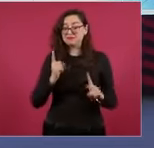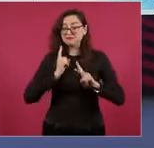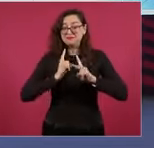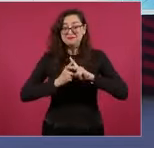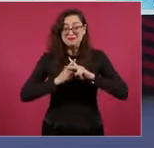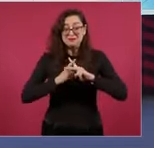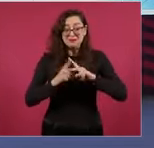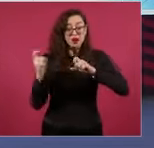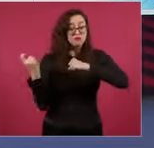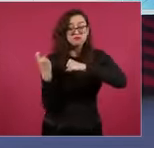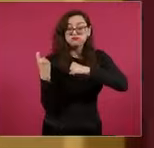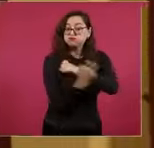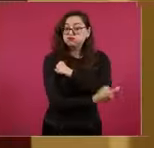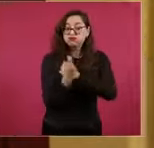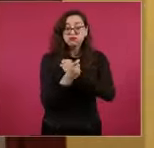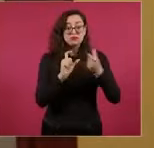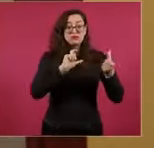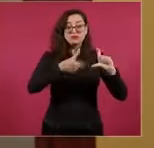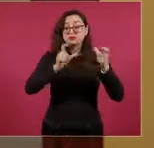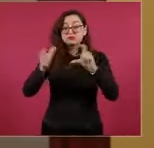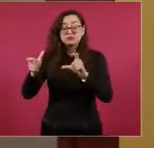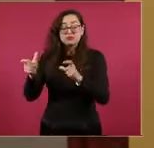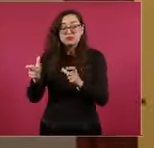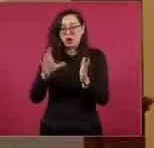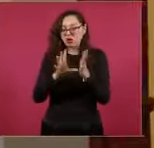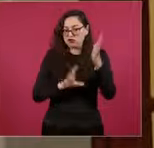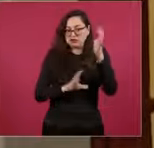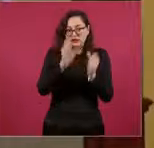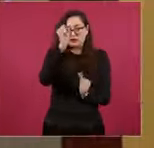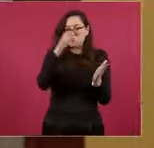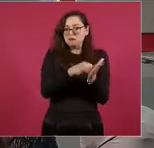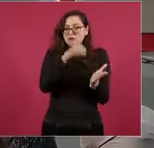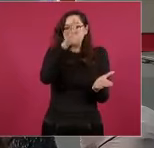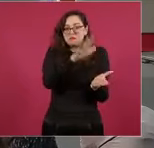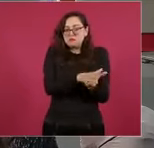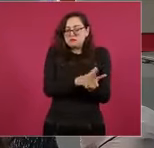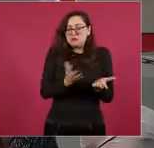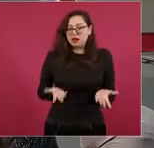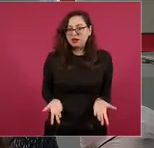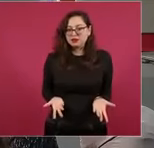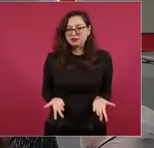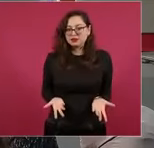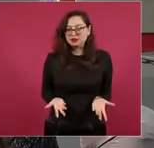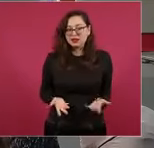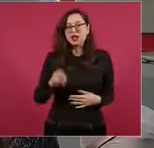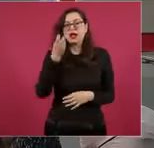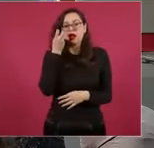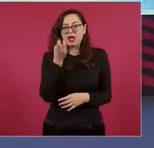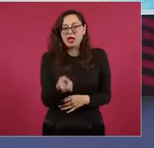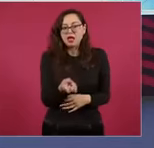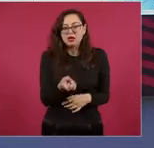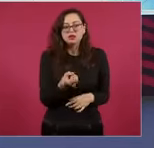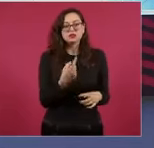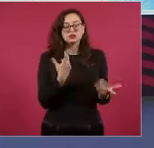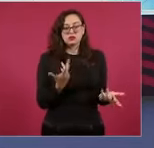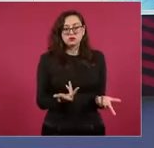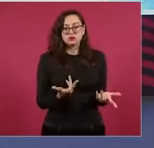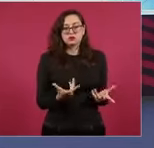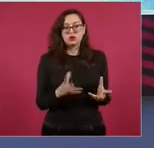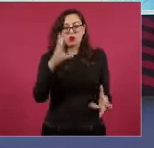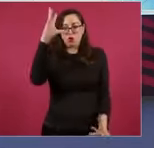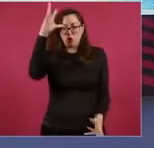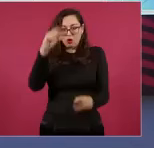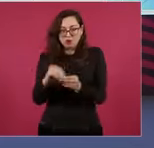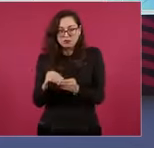asignan los diputados plurinominales. Ahora, si nosotros sumamos todos los enteros